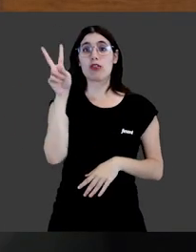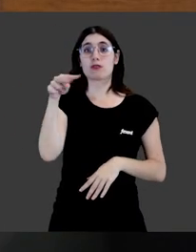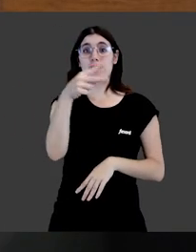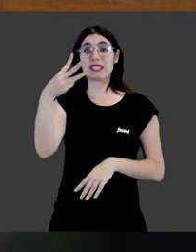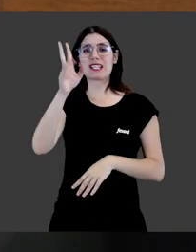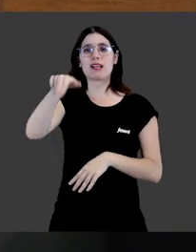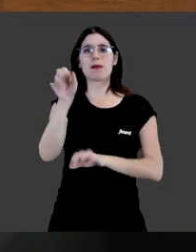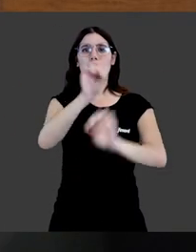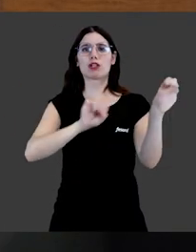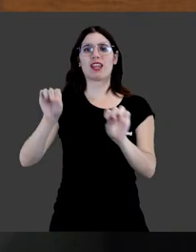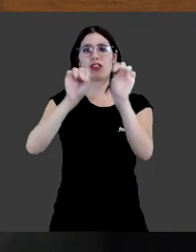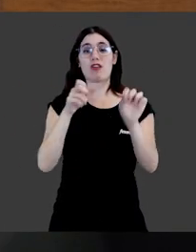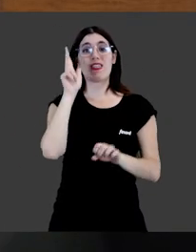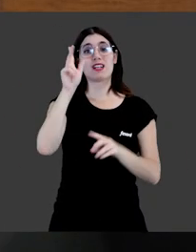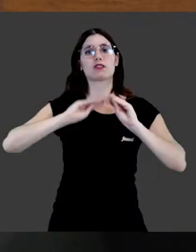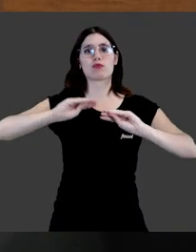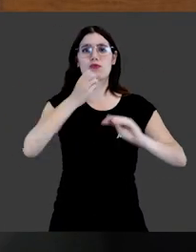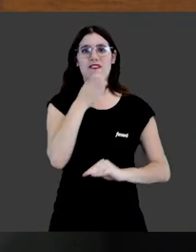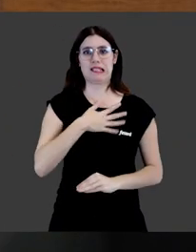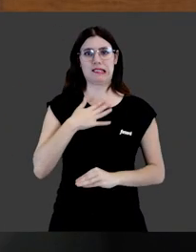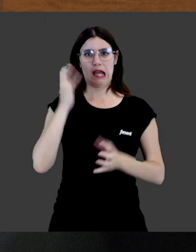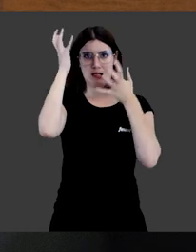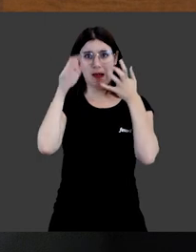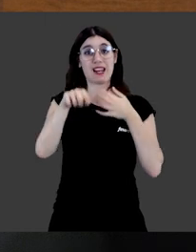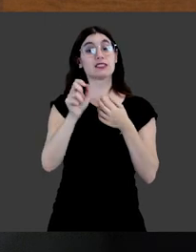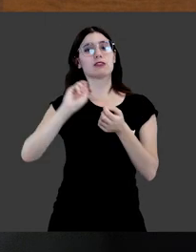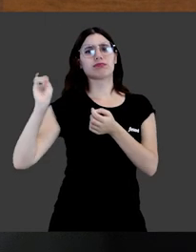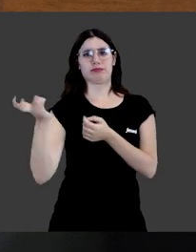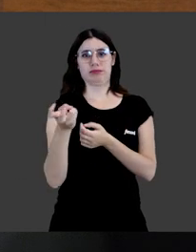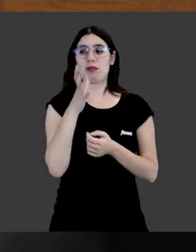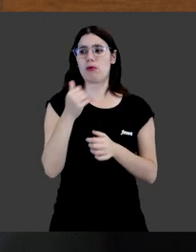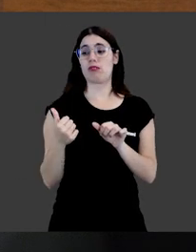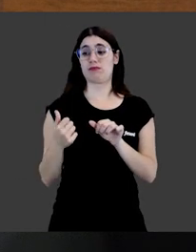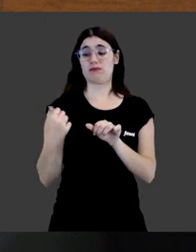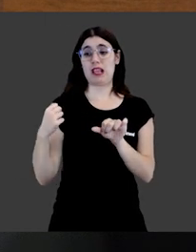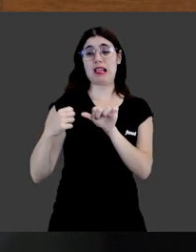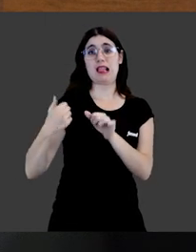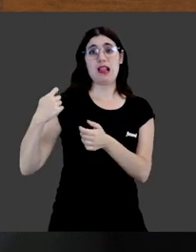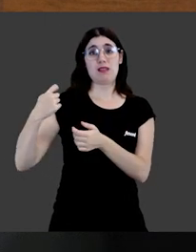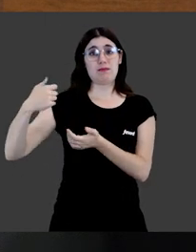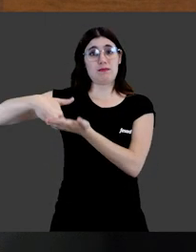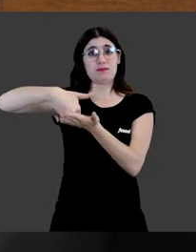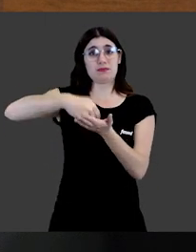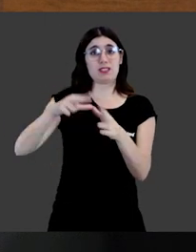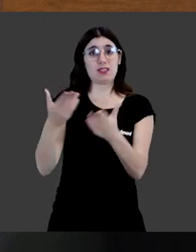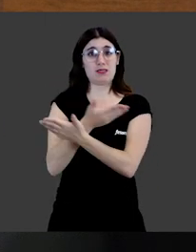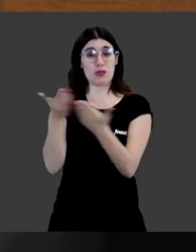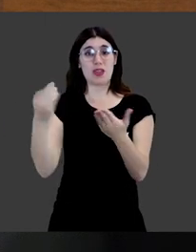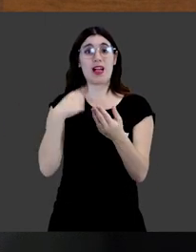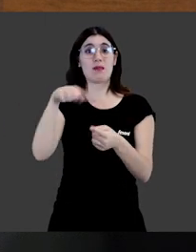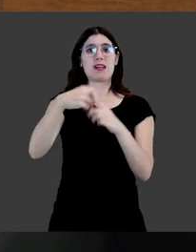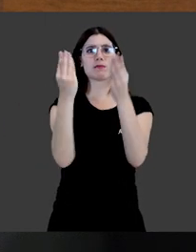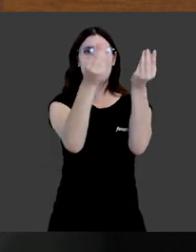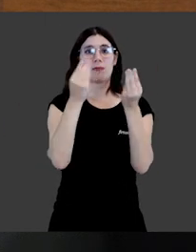7-2023 de protección de los derechos y del bienestar animal. Todo esto responde a una creciente demanda social desde el punto de vista